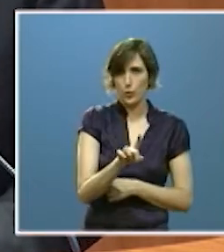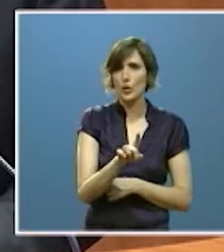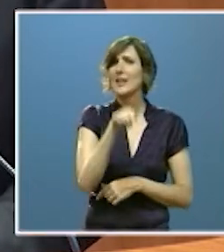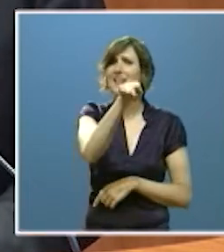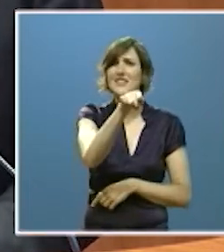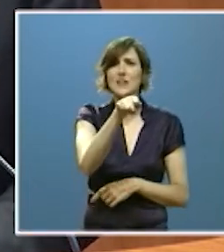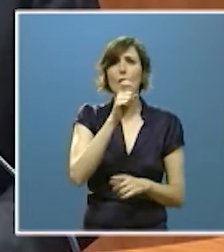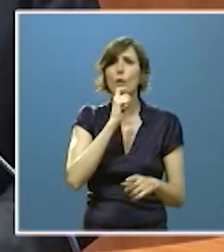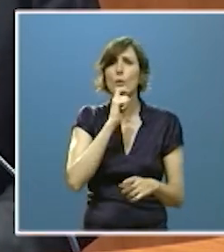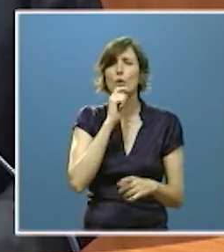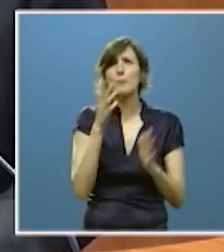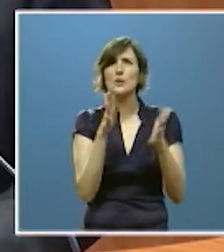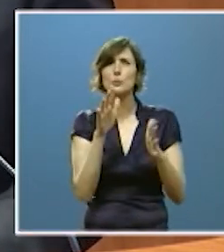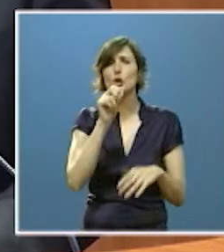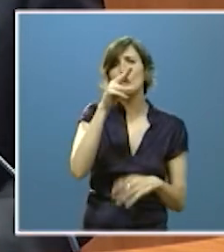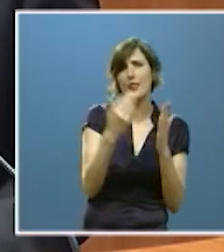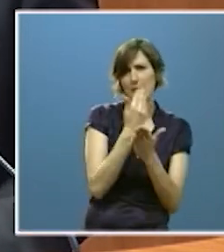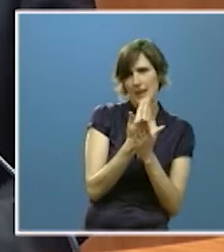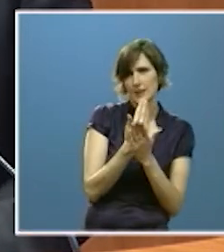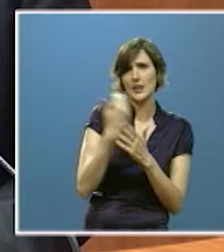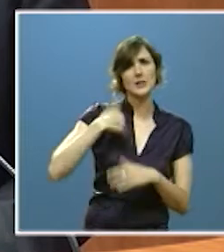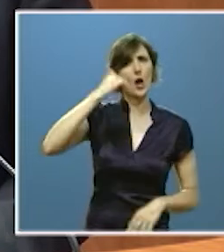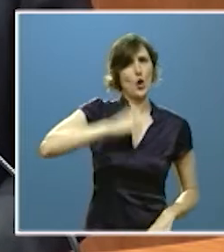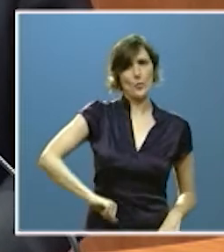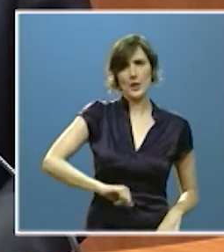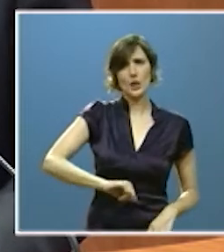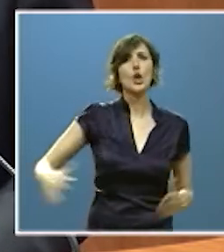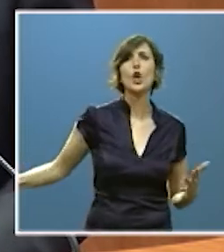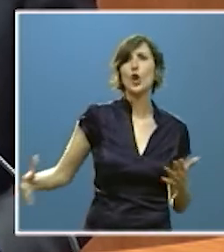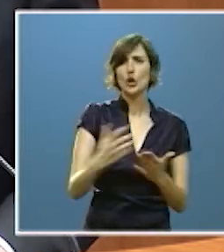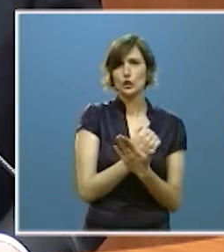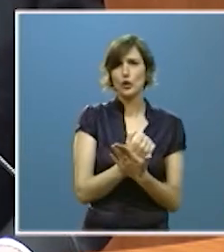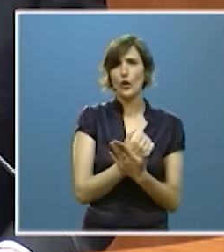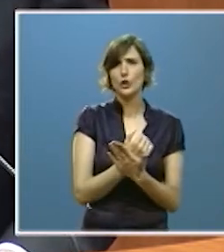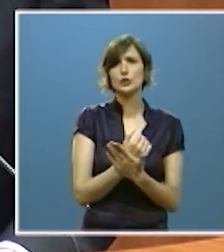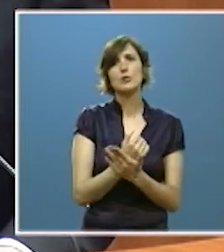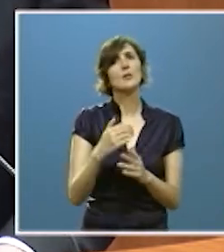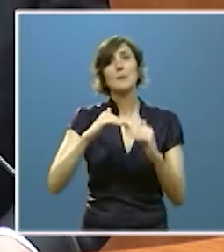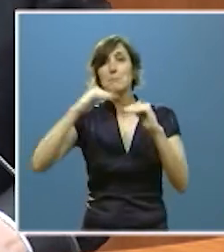intervenidos en una media de 12 días y todos ellos en menos de 30